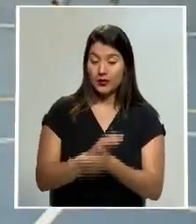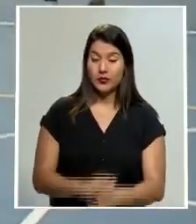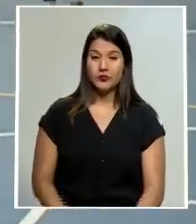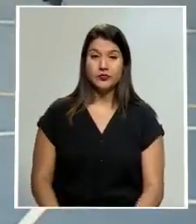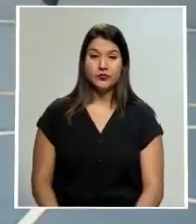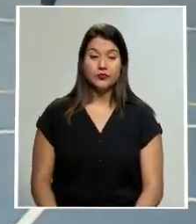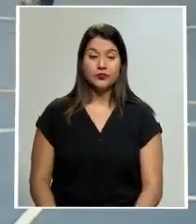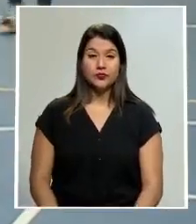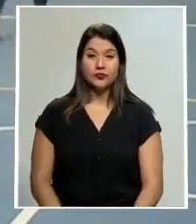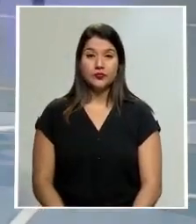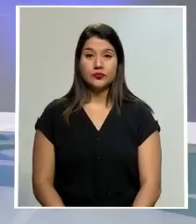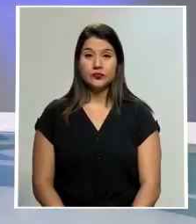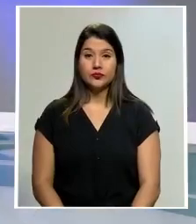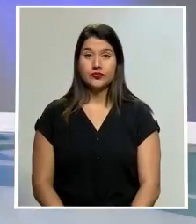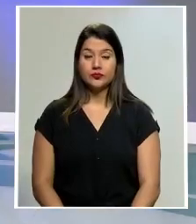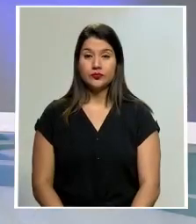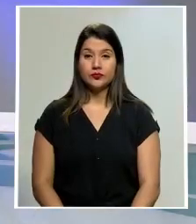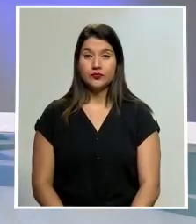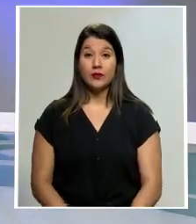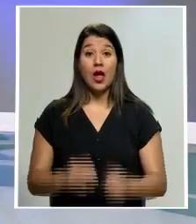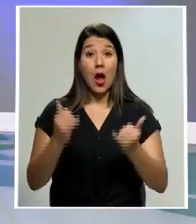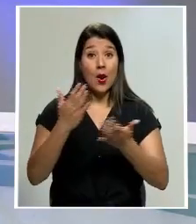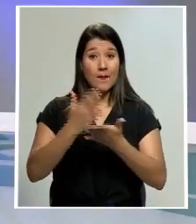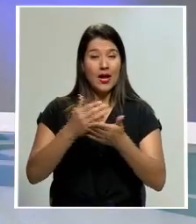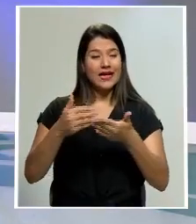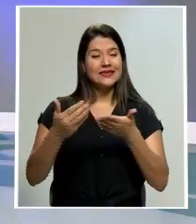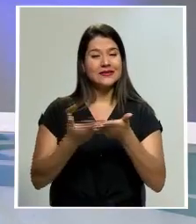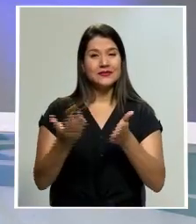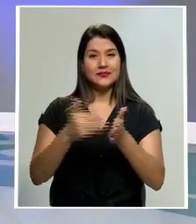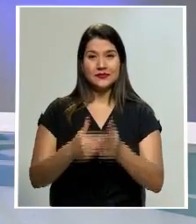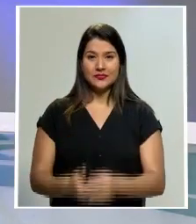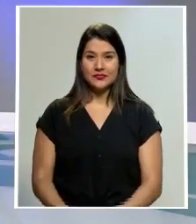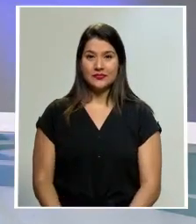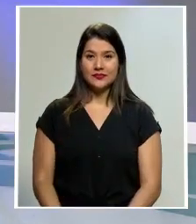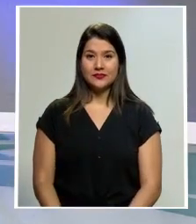de la Salud vamos a un corte ya casi volvemos